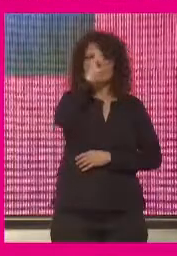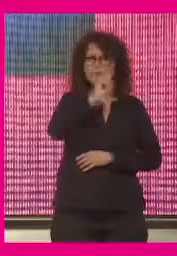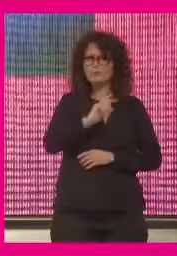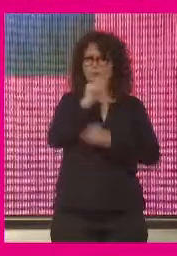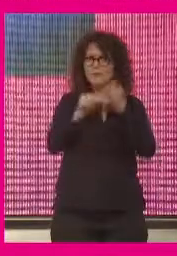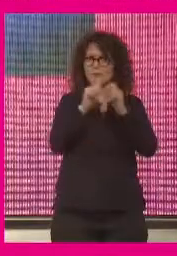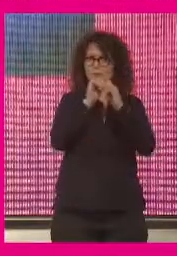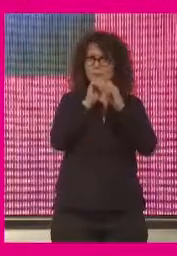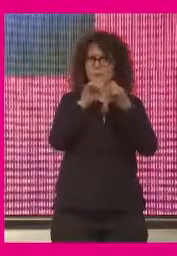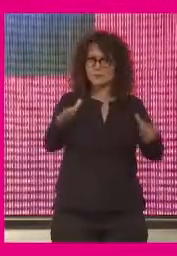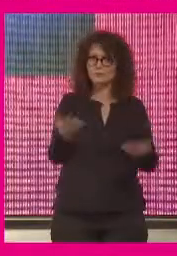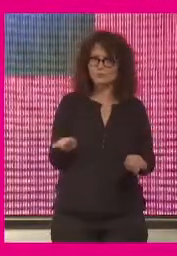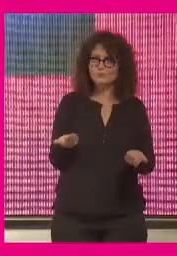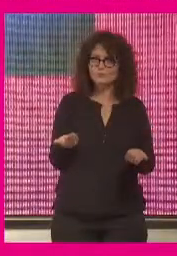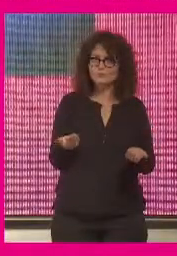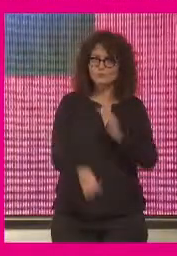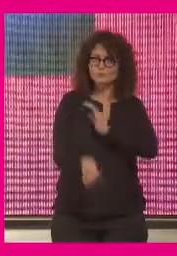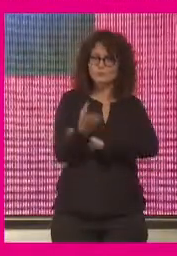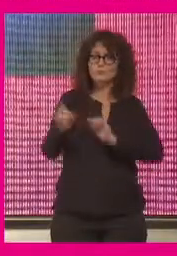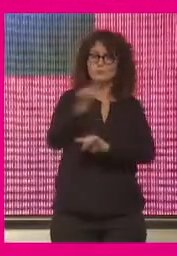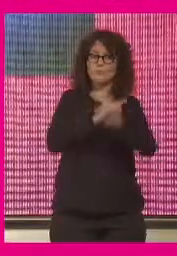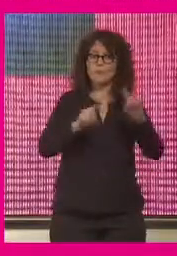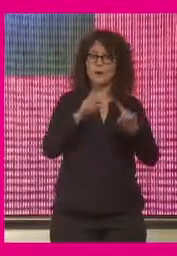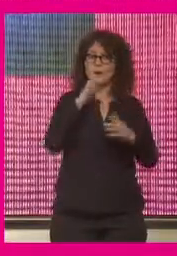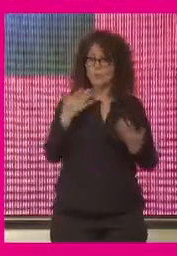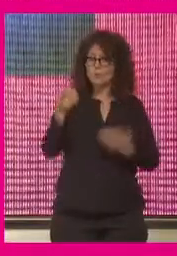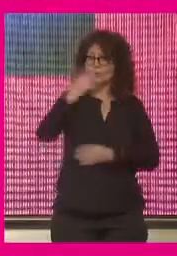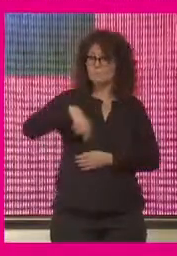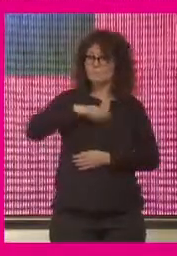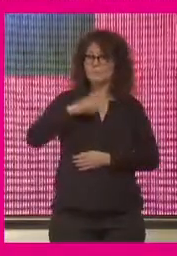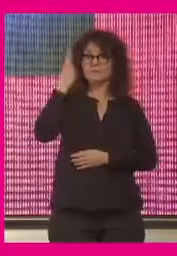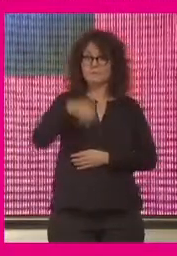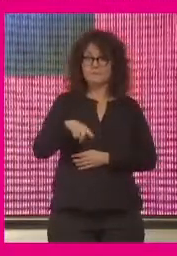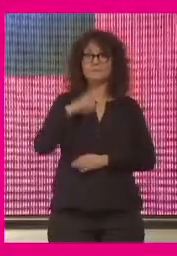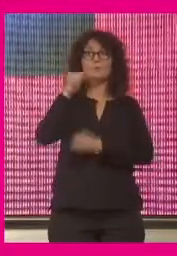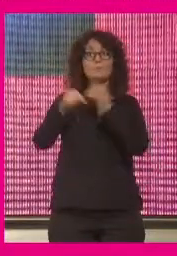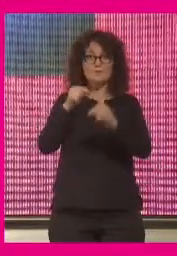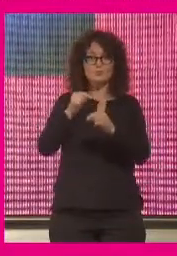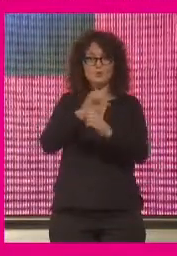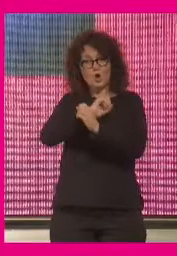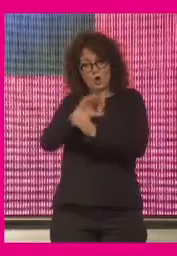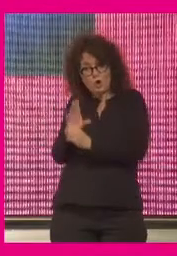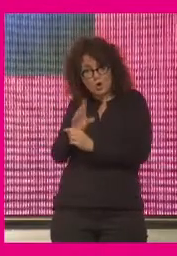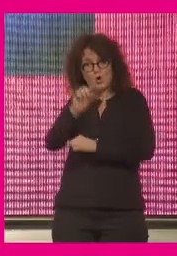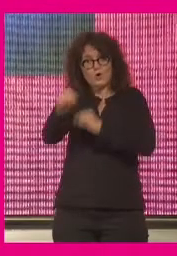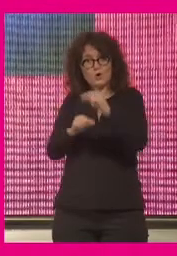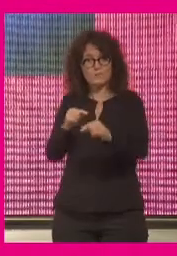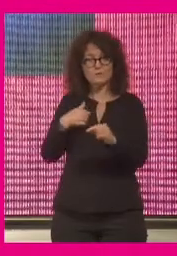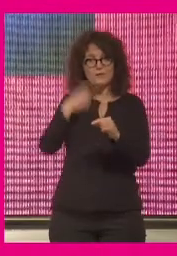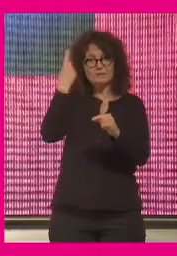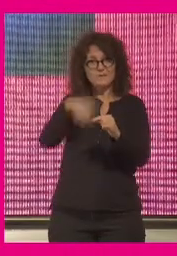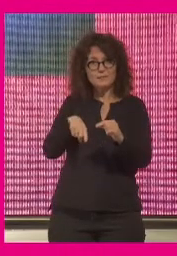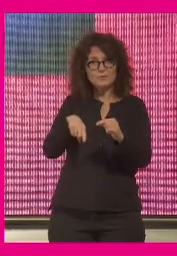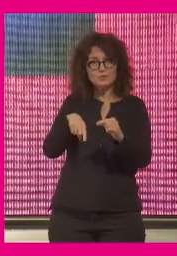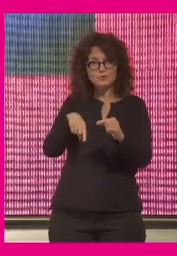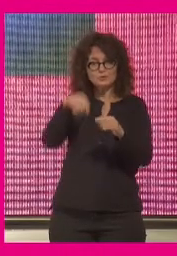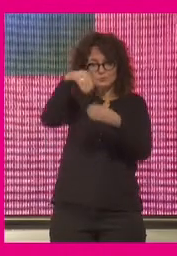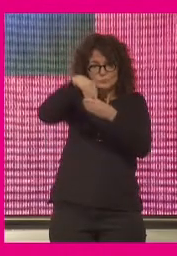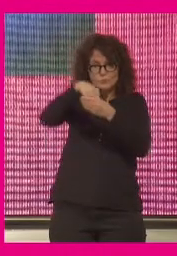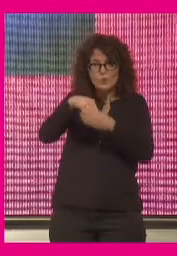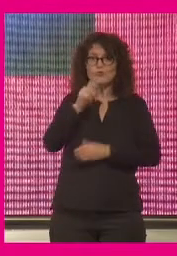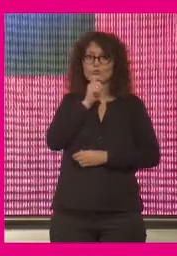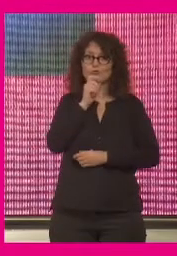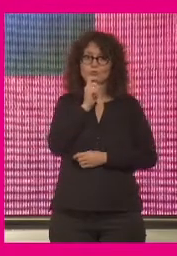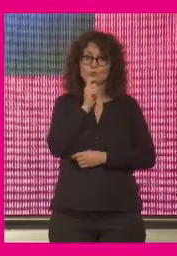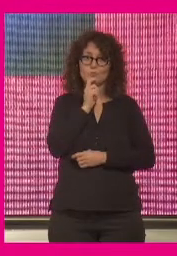les había provocado el problema ahora nosotros sabemos que es un virus sabemos que es un coronavirus y sabemos cada letra de su genoma con lo cual